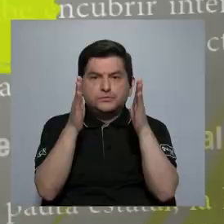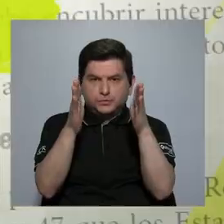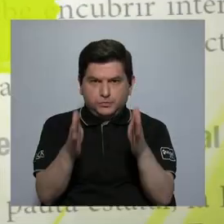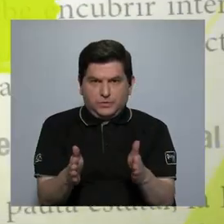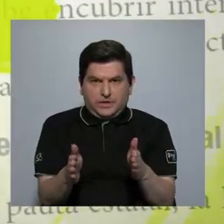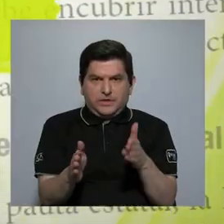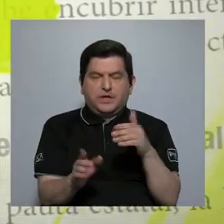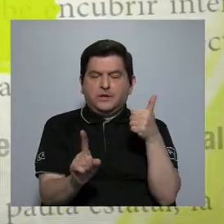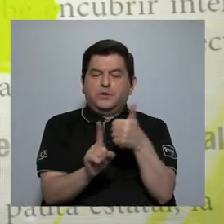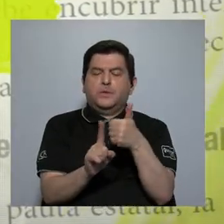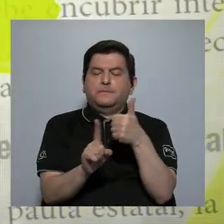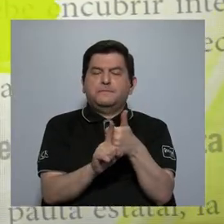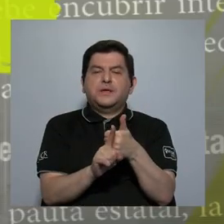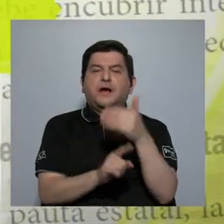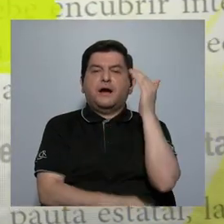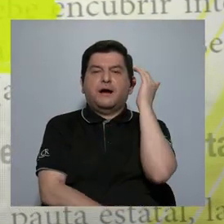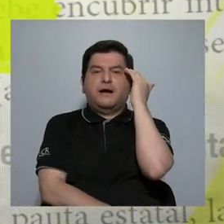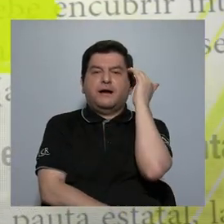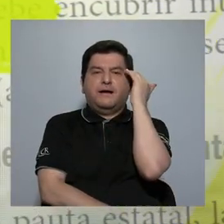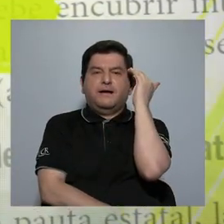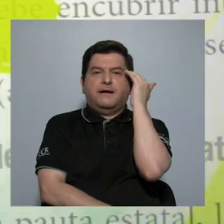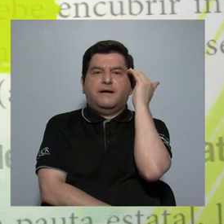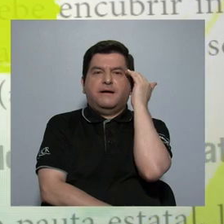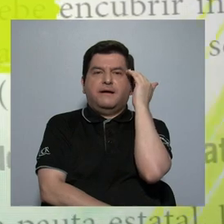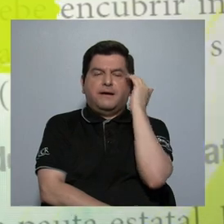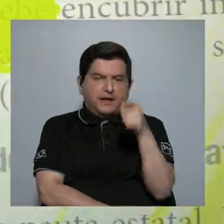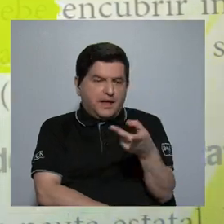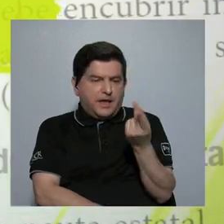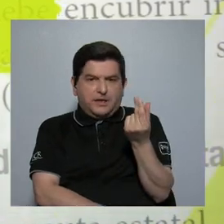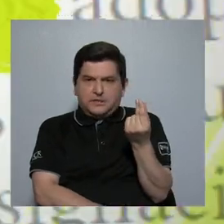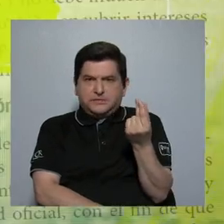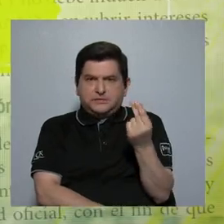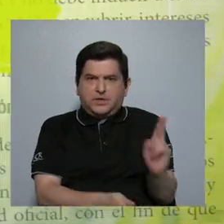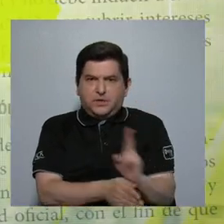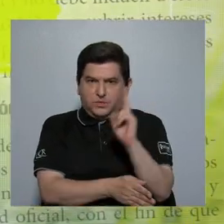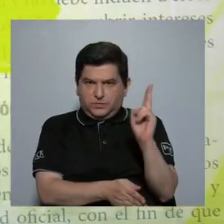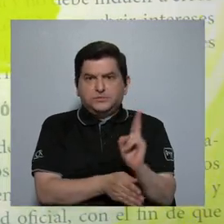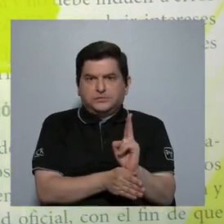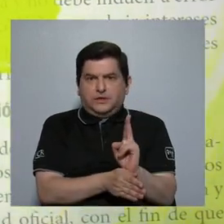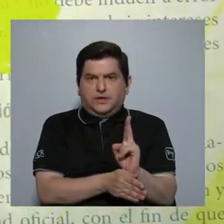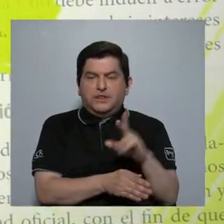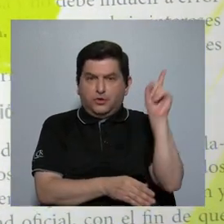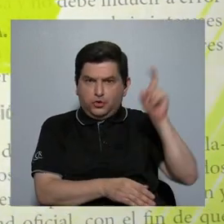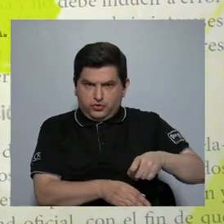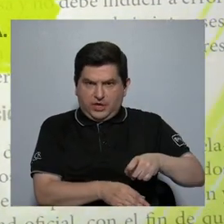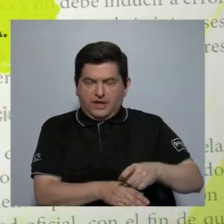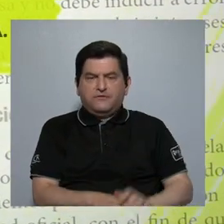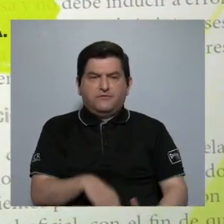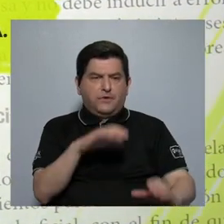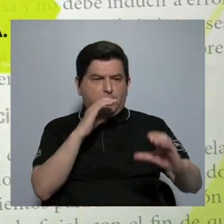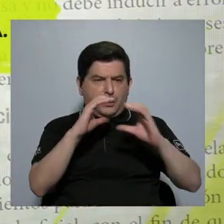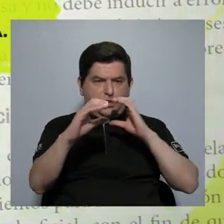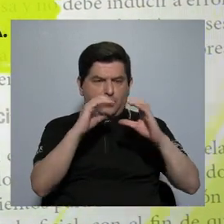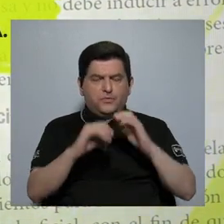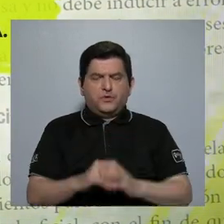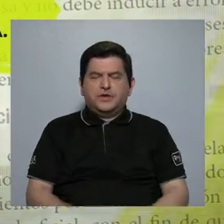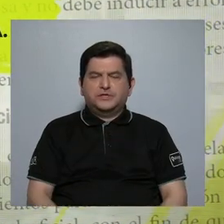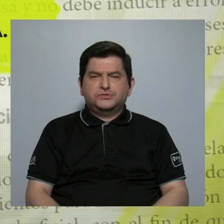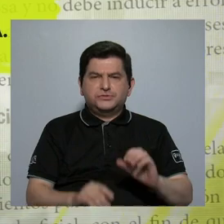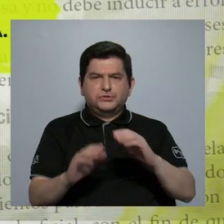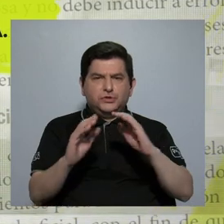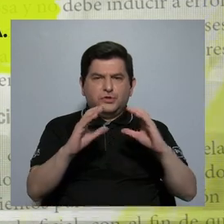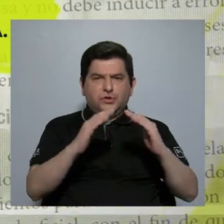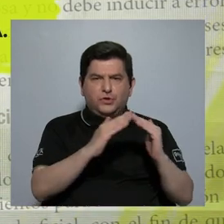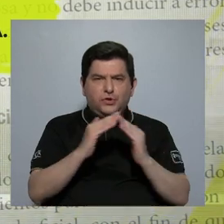ciudadanos puedan estar conscientes de que esos dineros que se usan, que debe ser la comunicación entre el